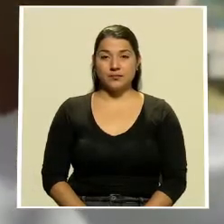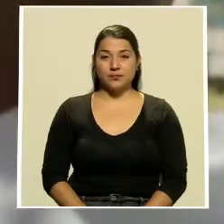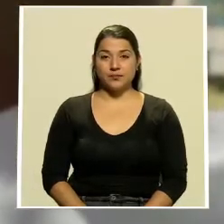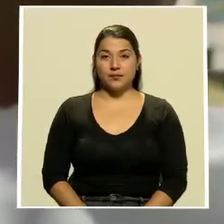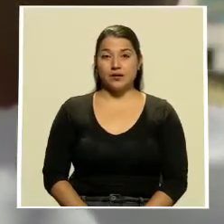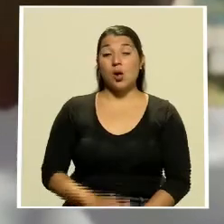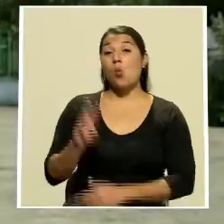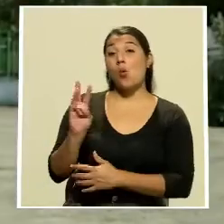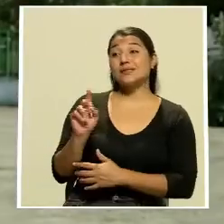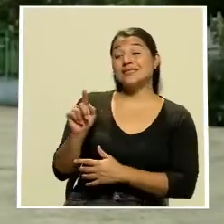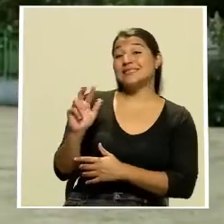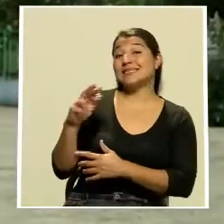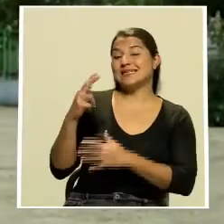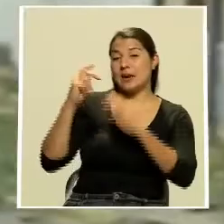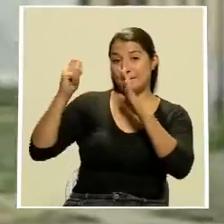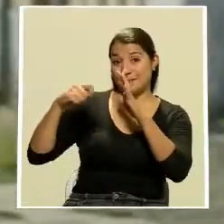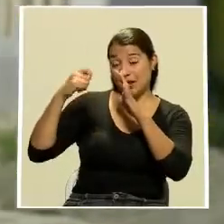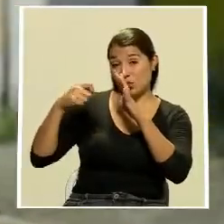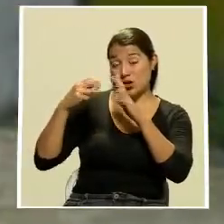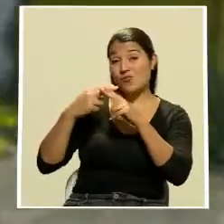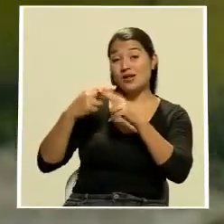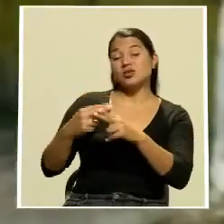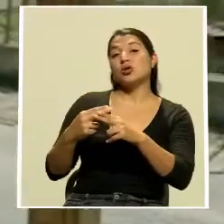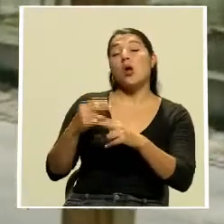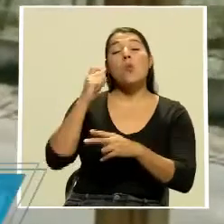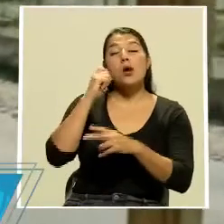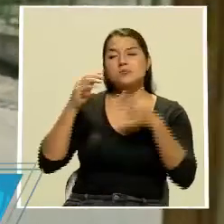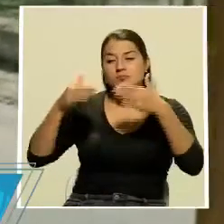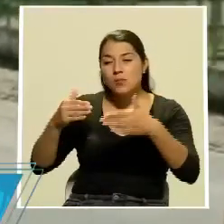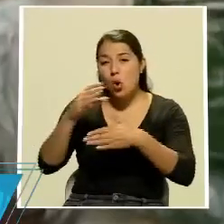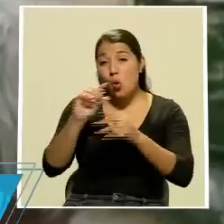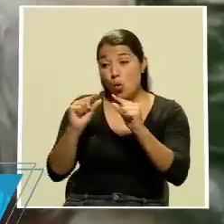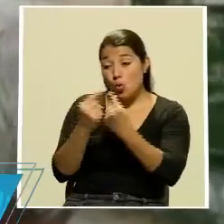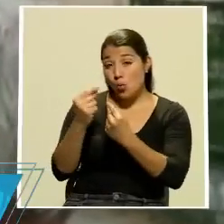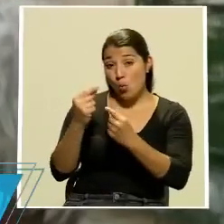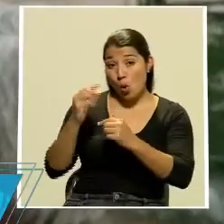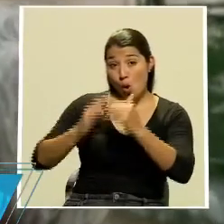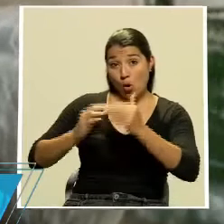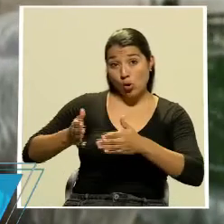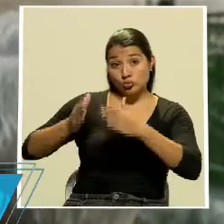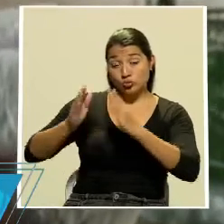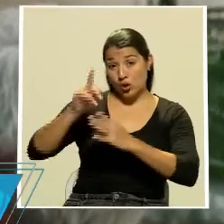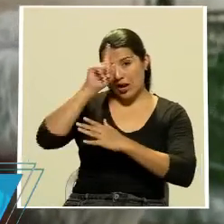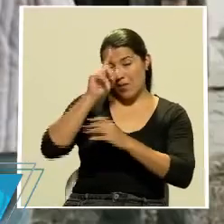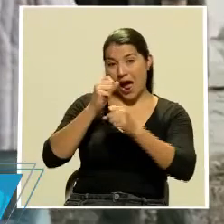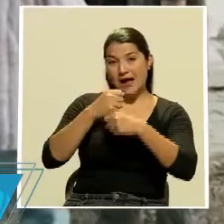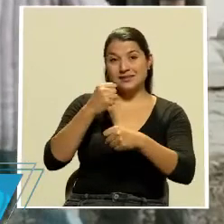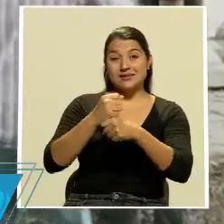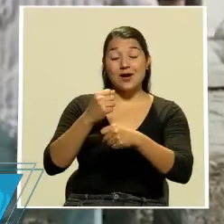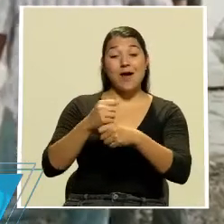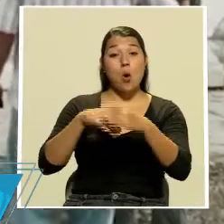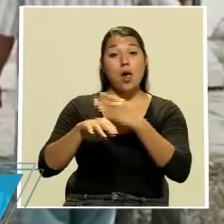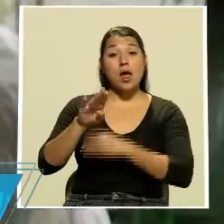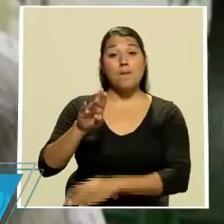Western el tercer largometraje de la realizadora Valeska Grisbach se centra en un grupo de constructores alemanes que realizan un trabajo en Bulgaria la atención se